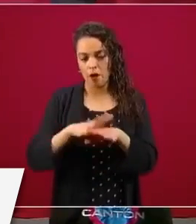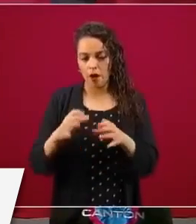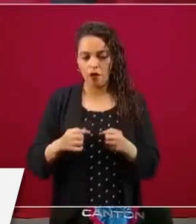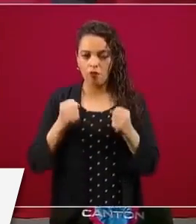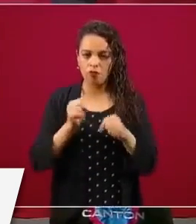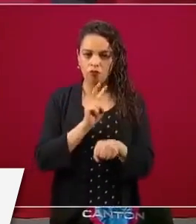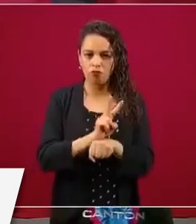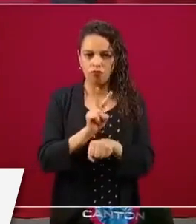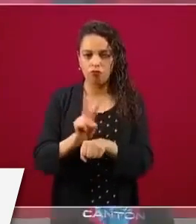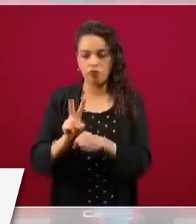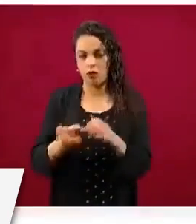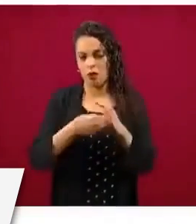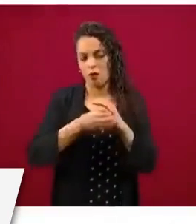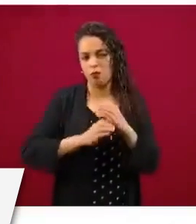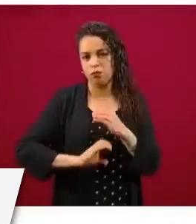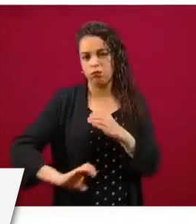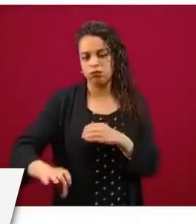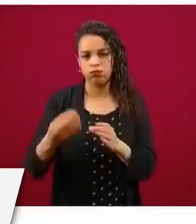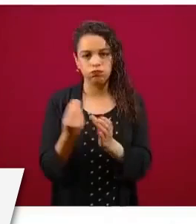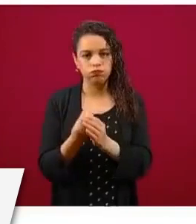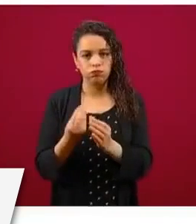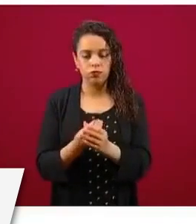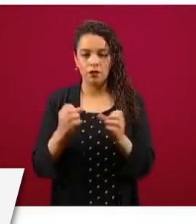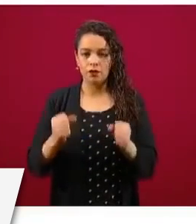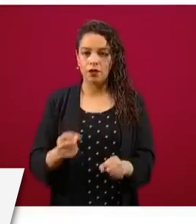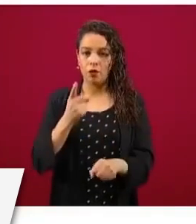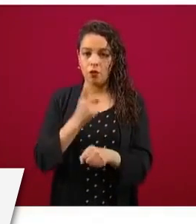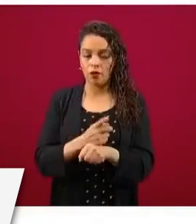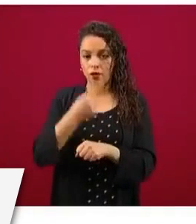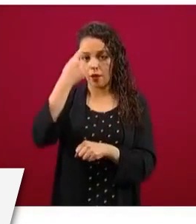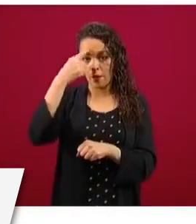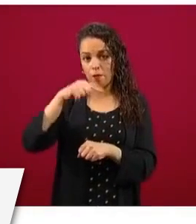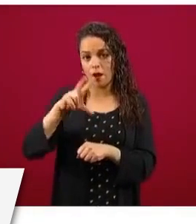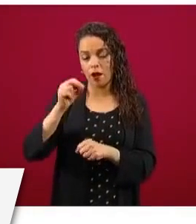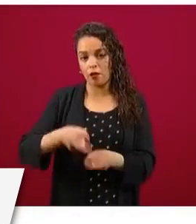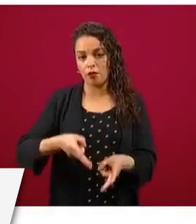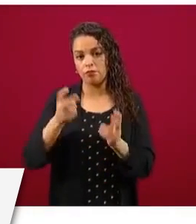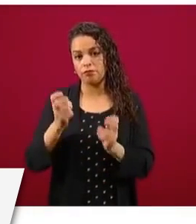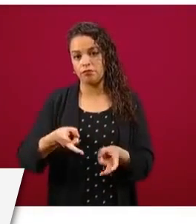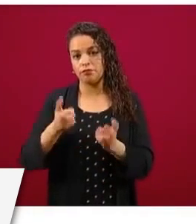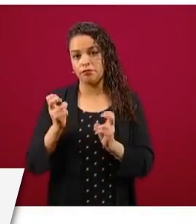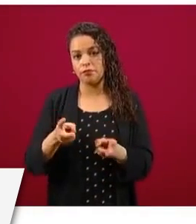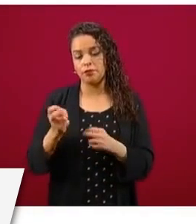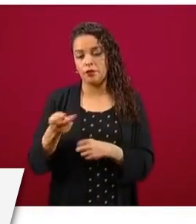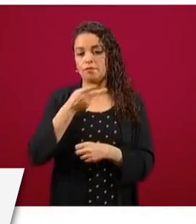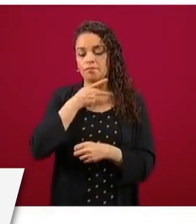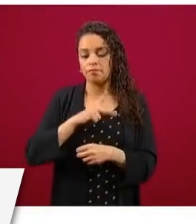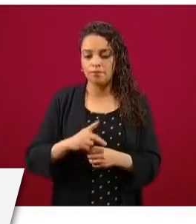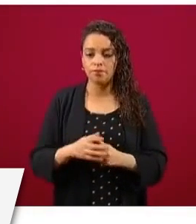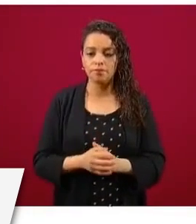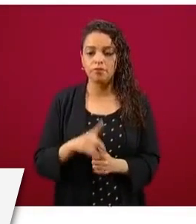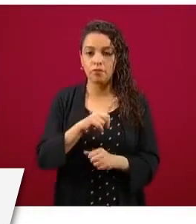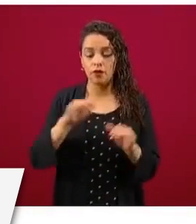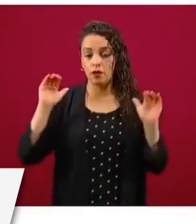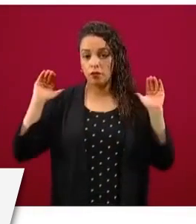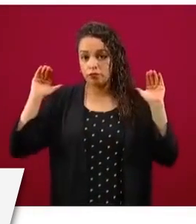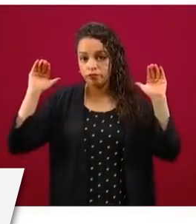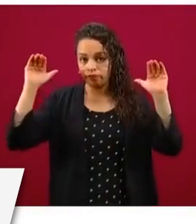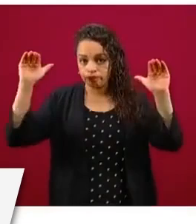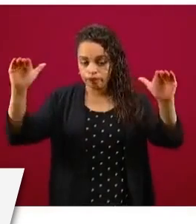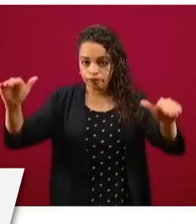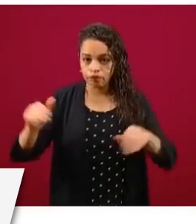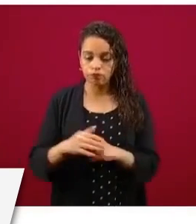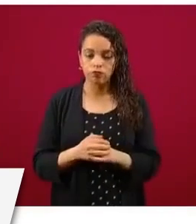la vigilancia de ductos, la seguridad en los ductos para evitar tomas clandestinas, la vigilancia con aeronaves no tripuladas,